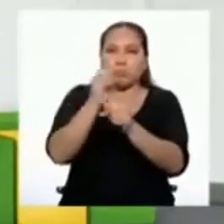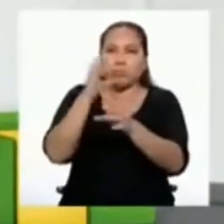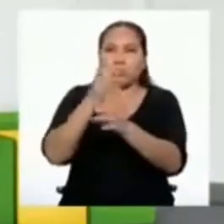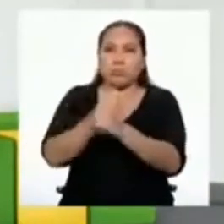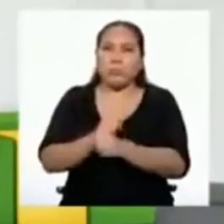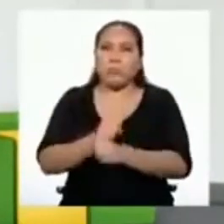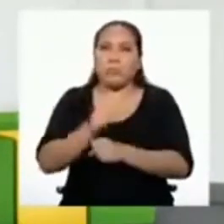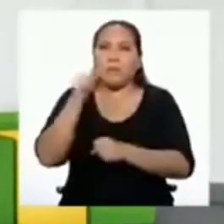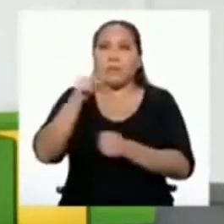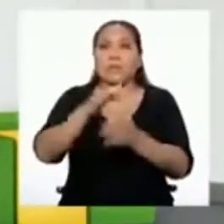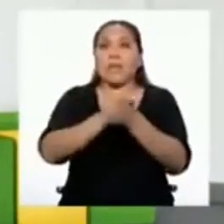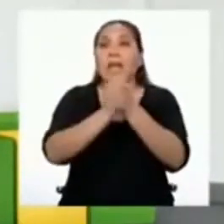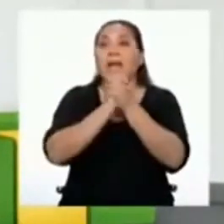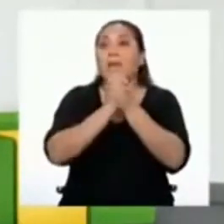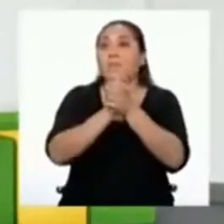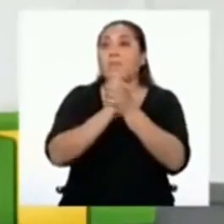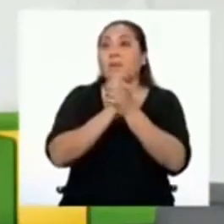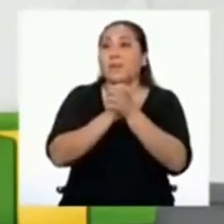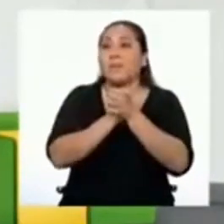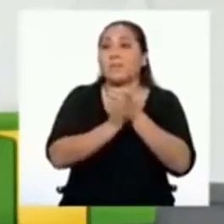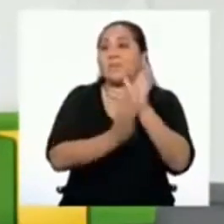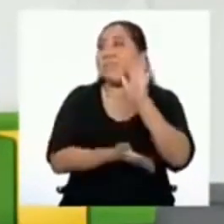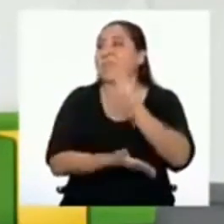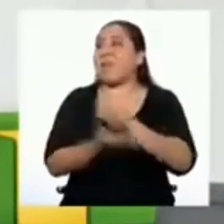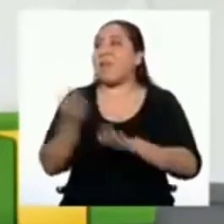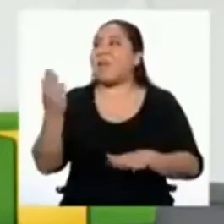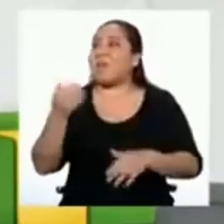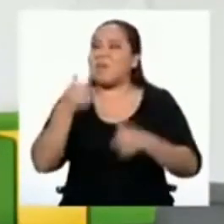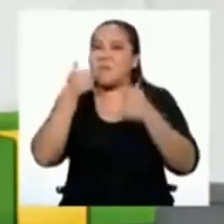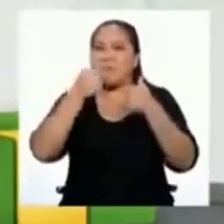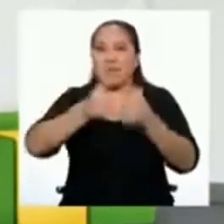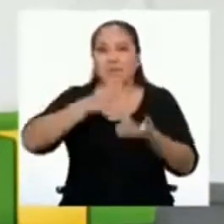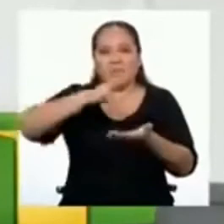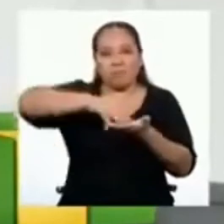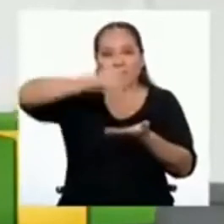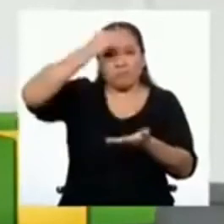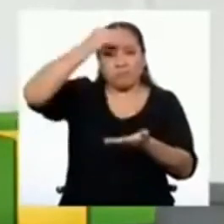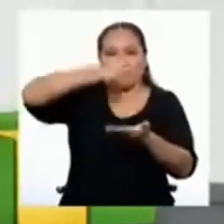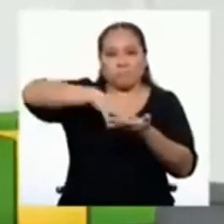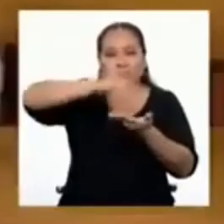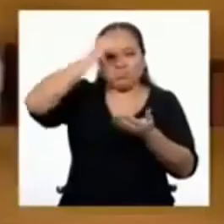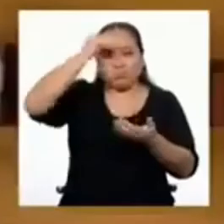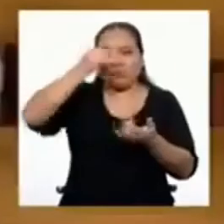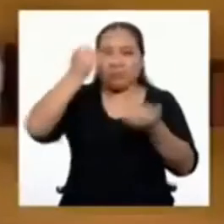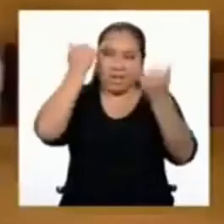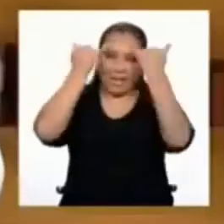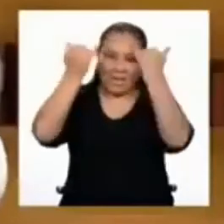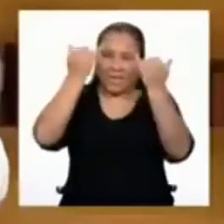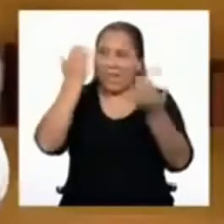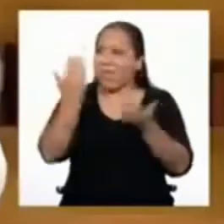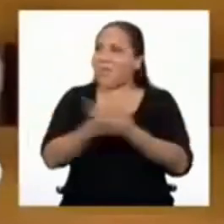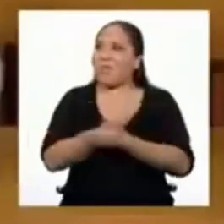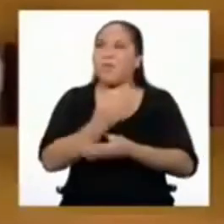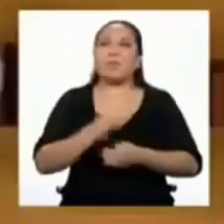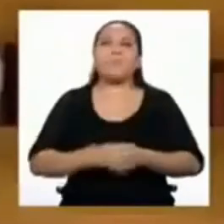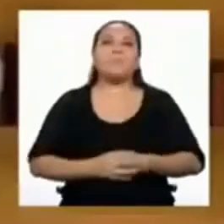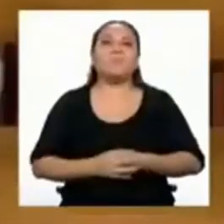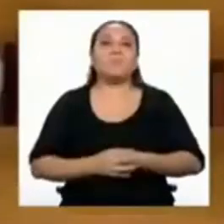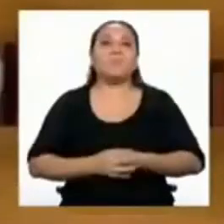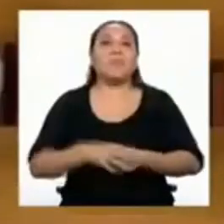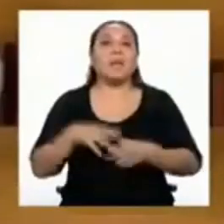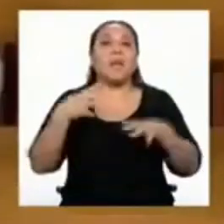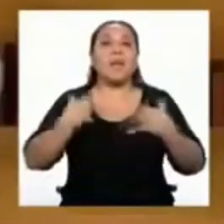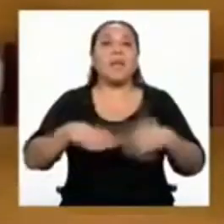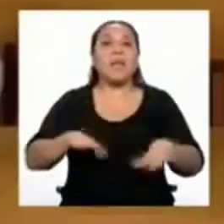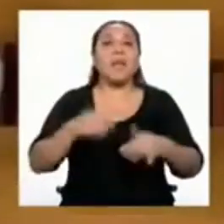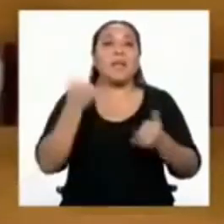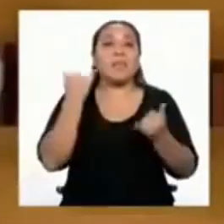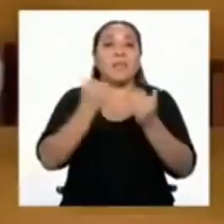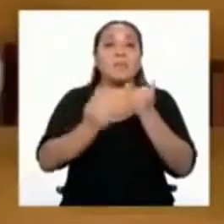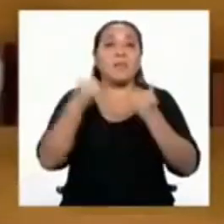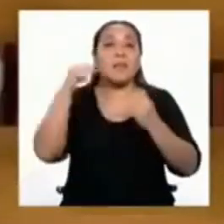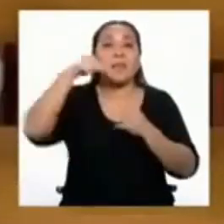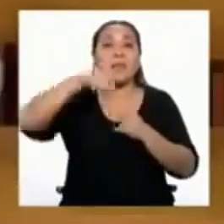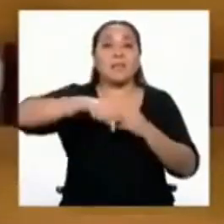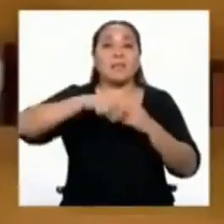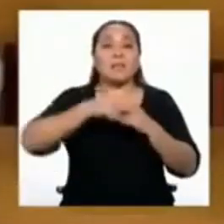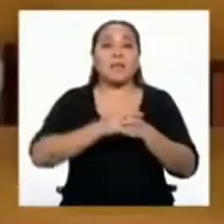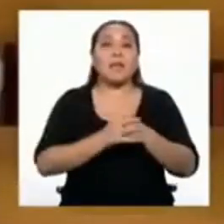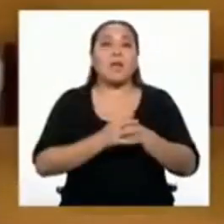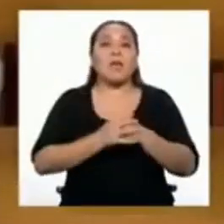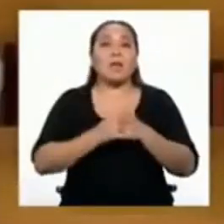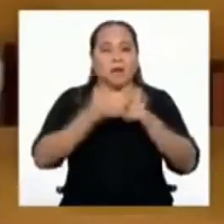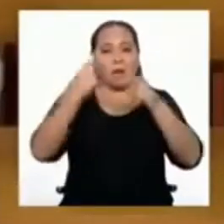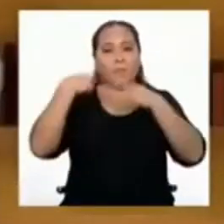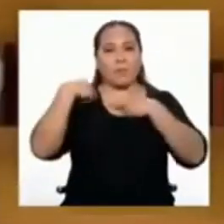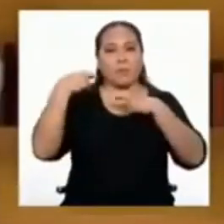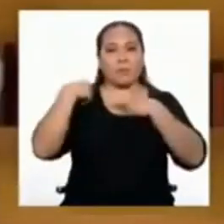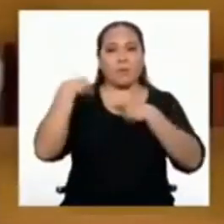Para que nuestras amigas y amigos se vayan llenos de aprendizajes e ideas nuevas. Al cerrar nuestra sesión sobre el rol que tenemos